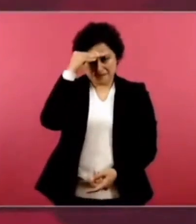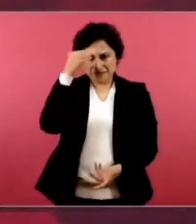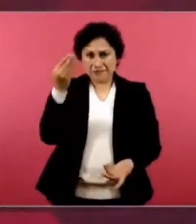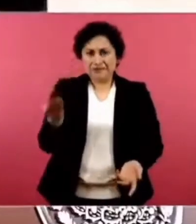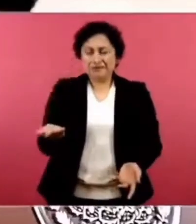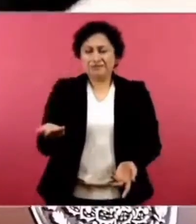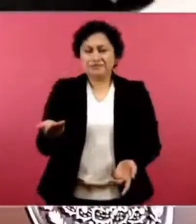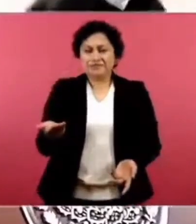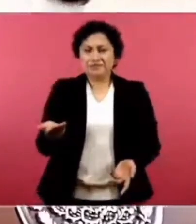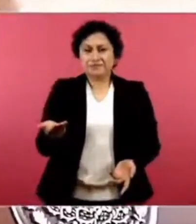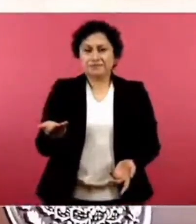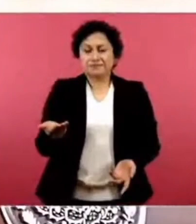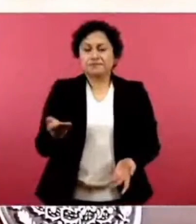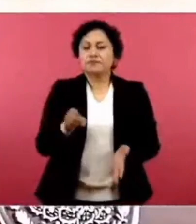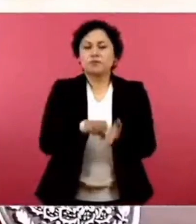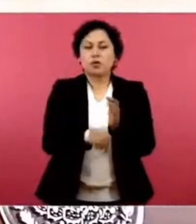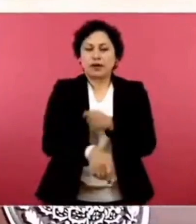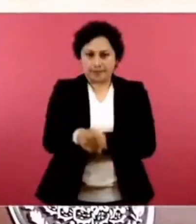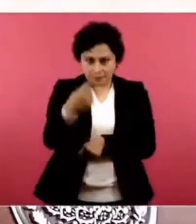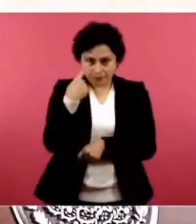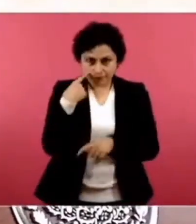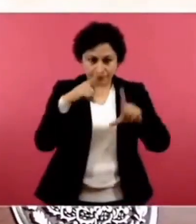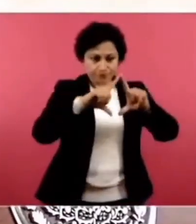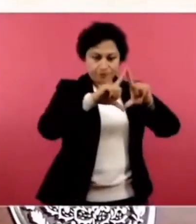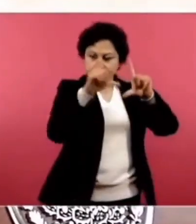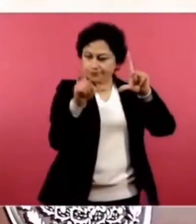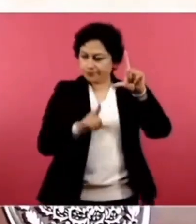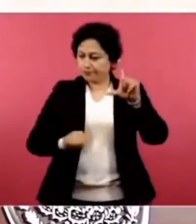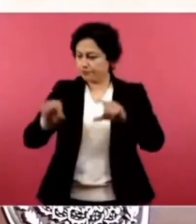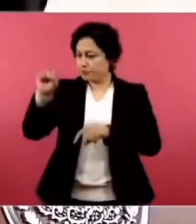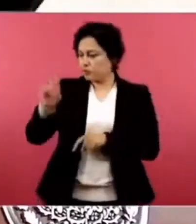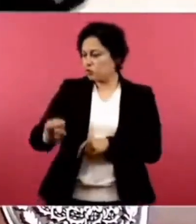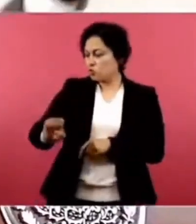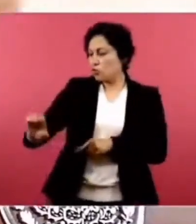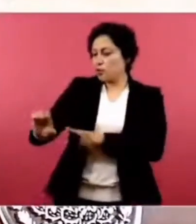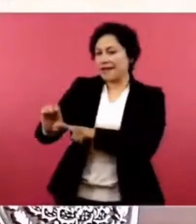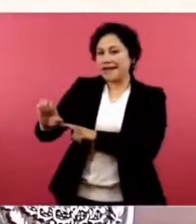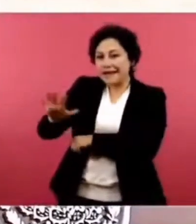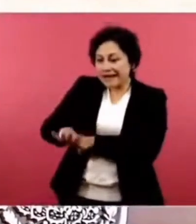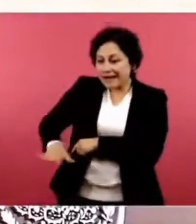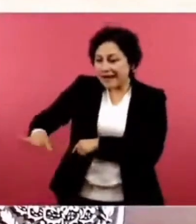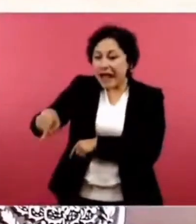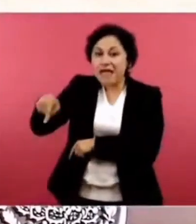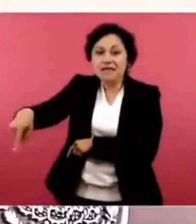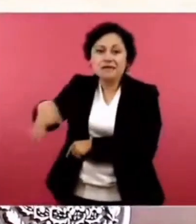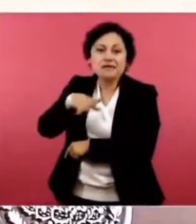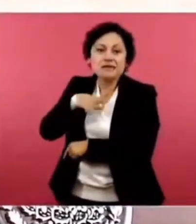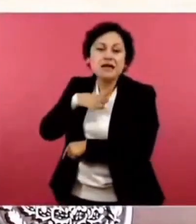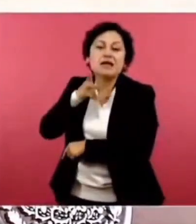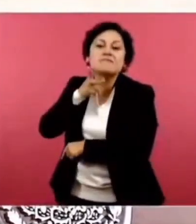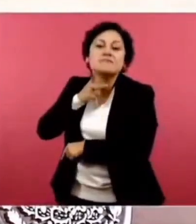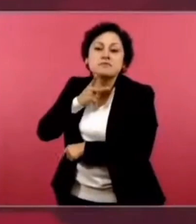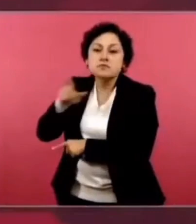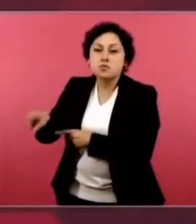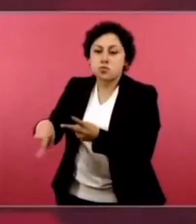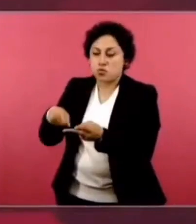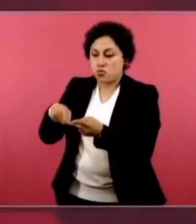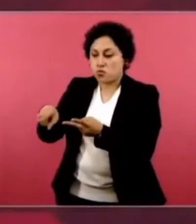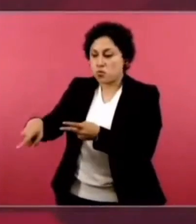Si el petróleo está en el sureste, si está en tierra, si está en aguas someras,